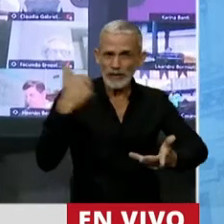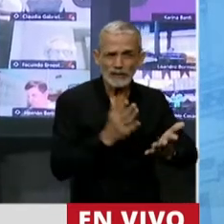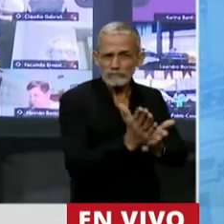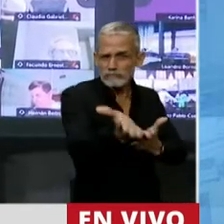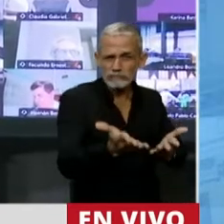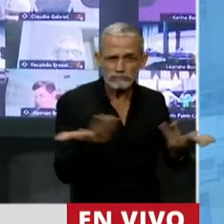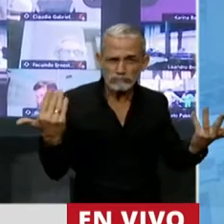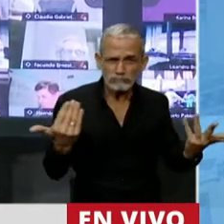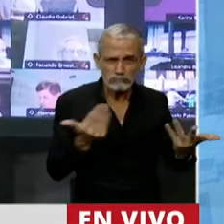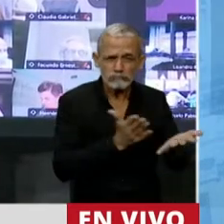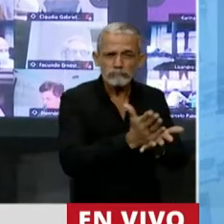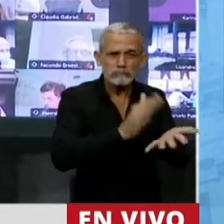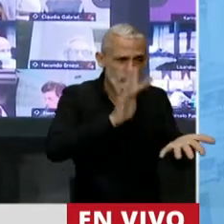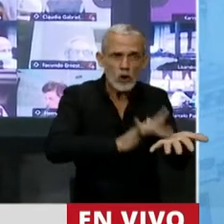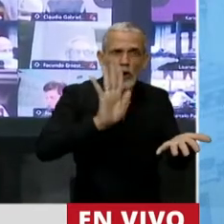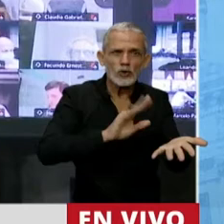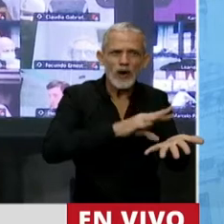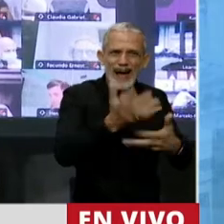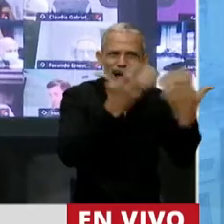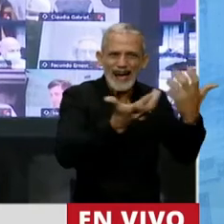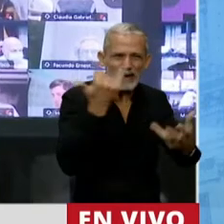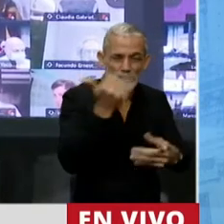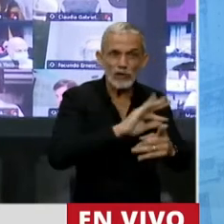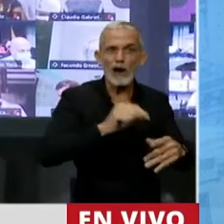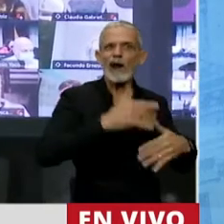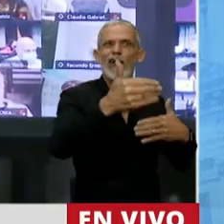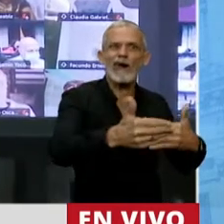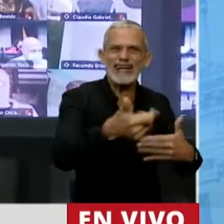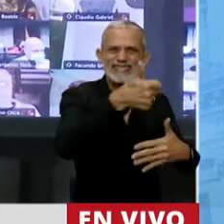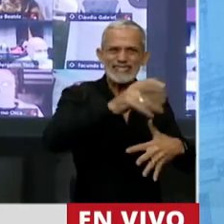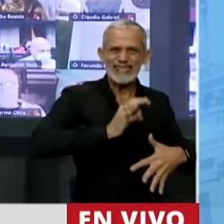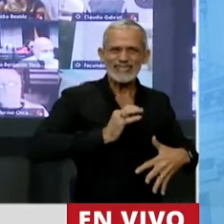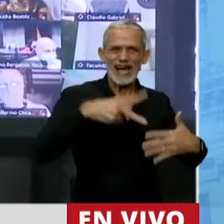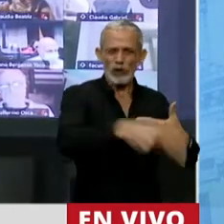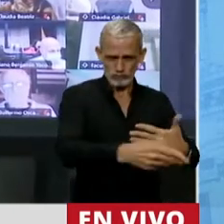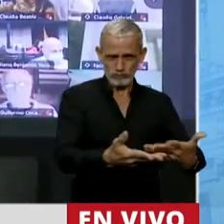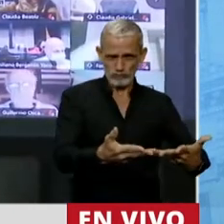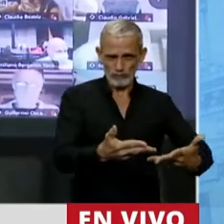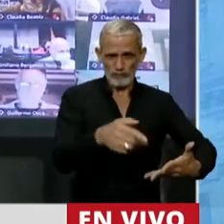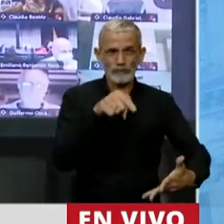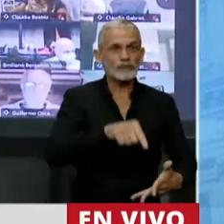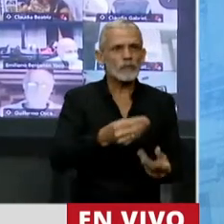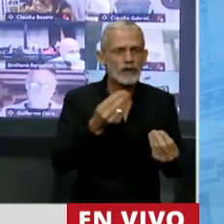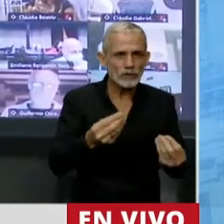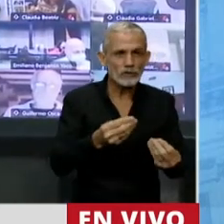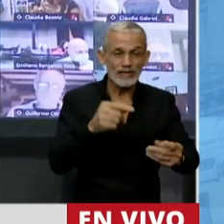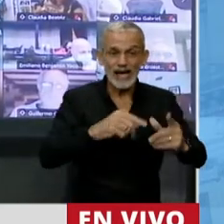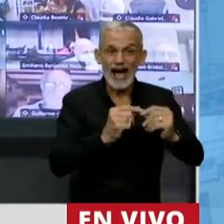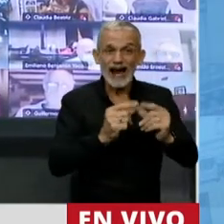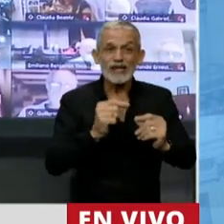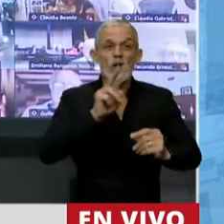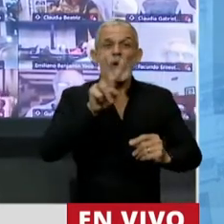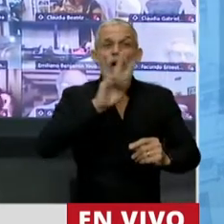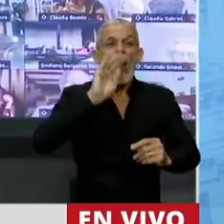de una restricción perpetua a una restricción temporal. Y además, se está eliminando de ese artículo 22